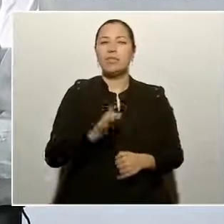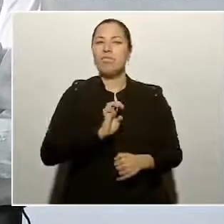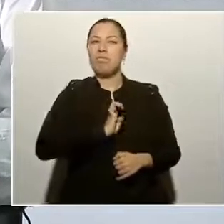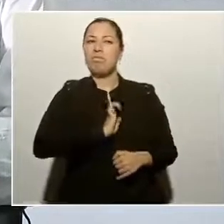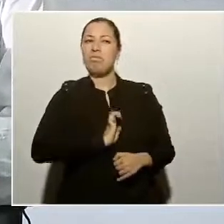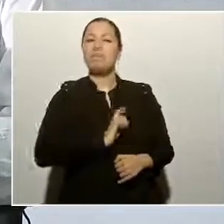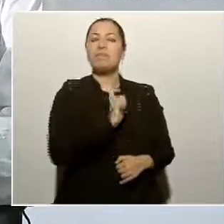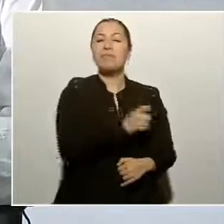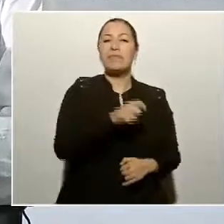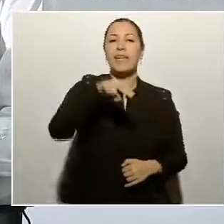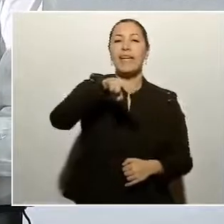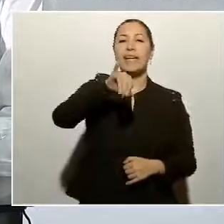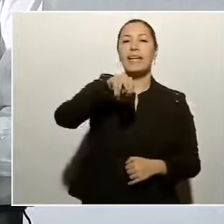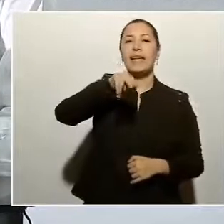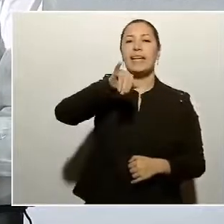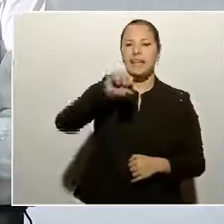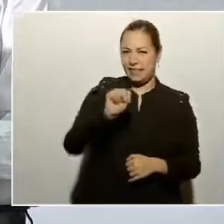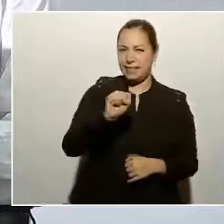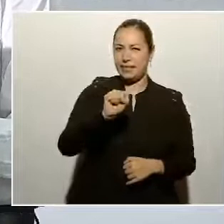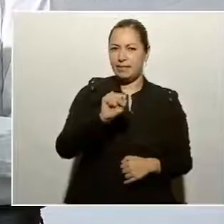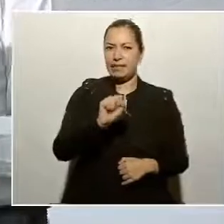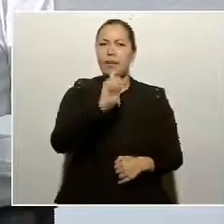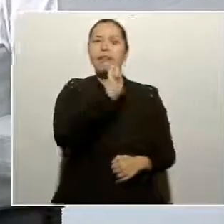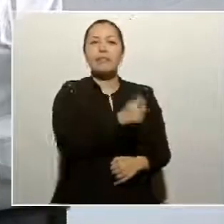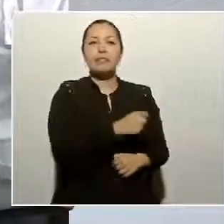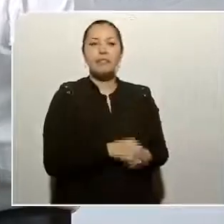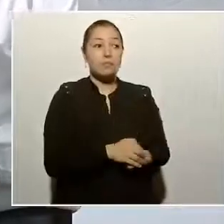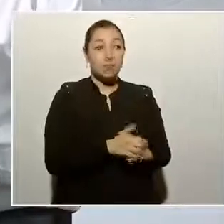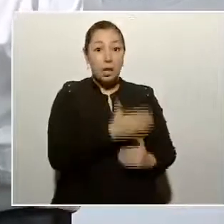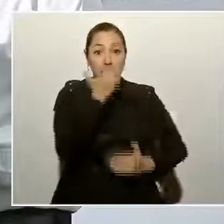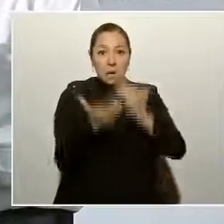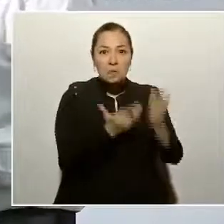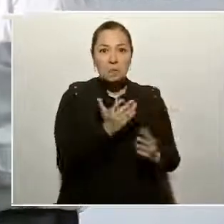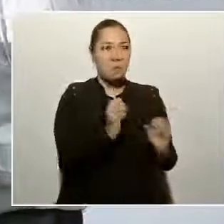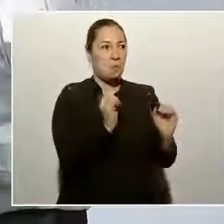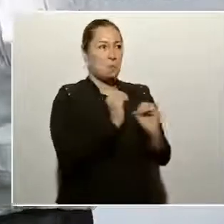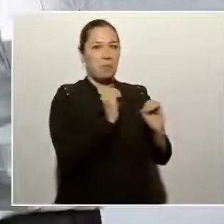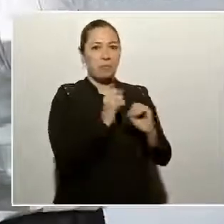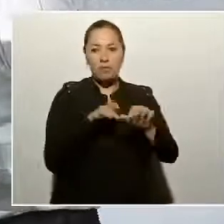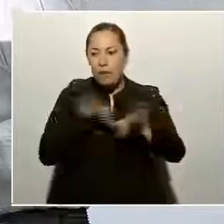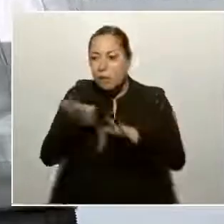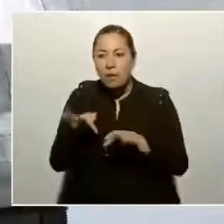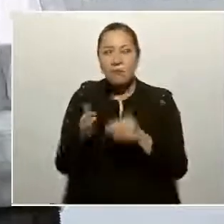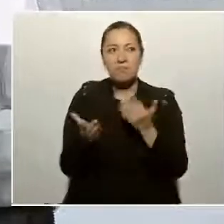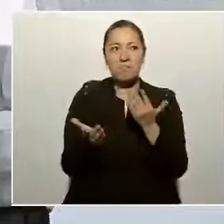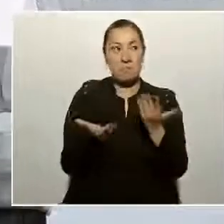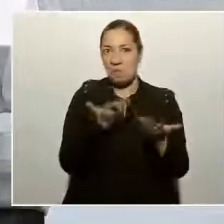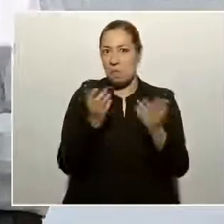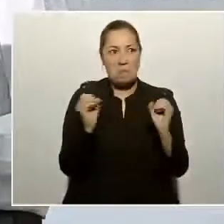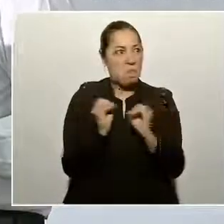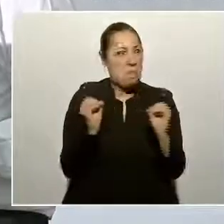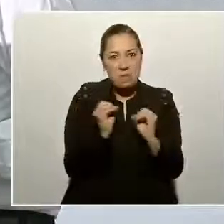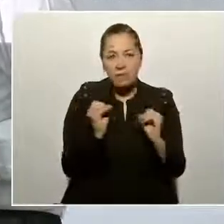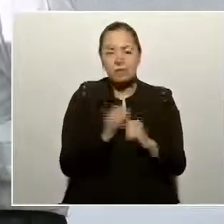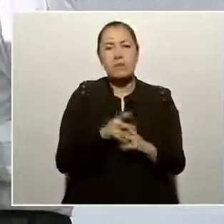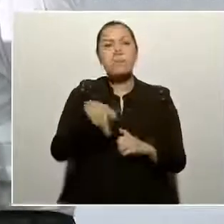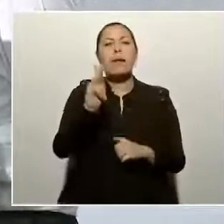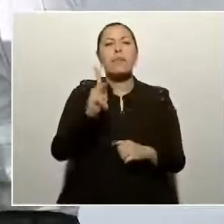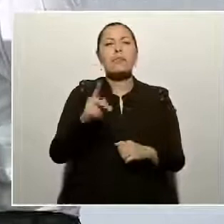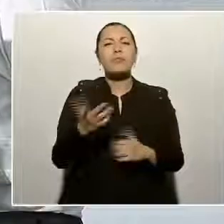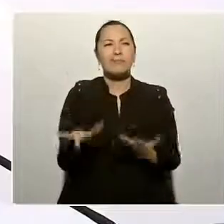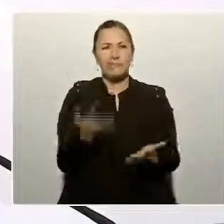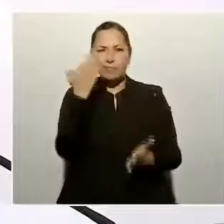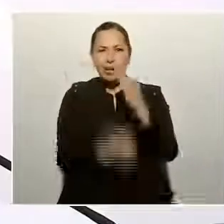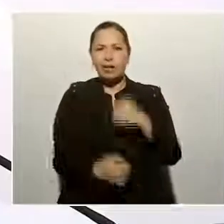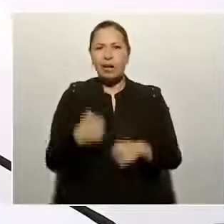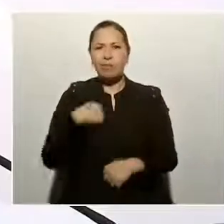ninis, que ni estudian ni trabajan. Pero nunca se volteó a ver